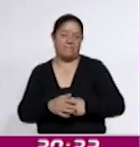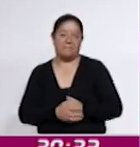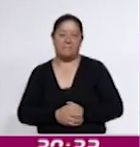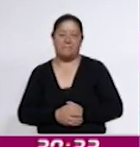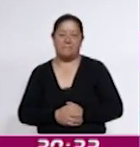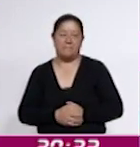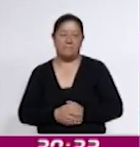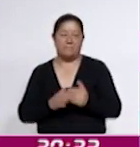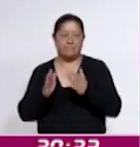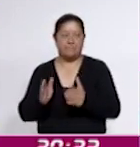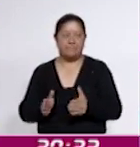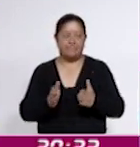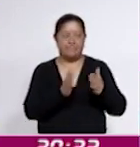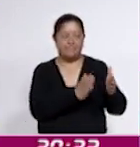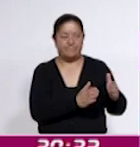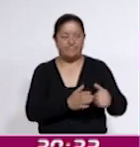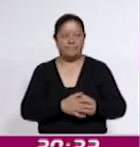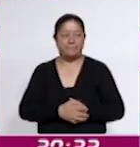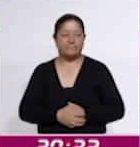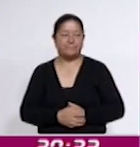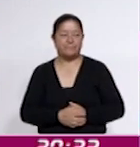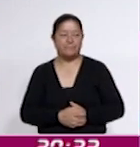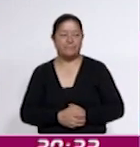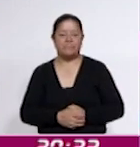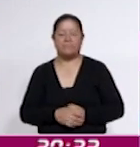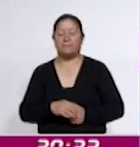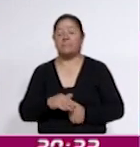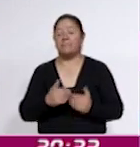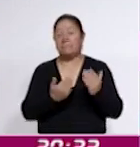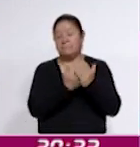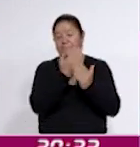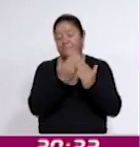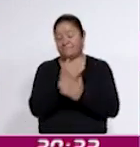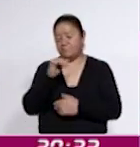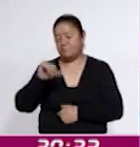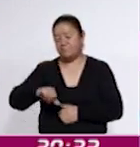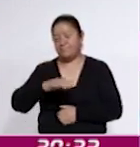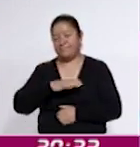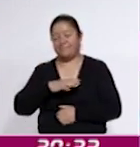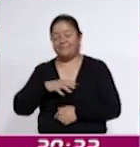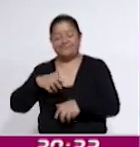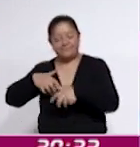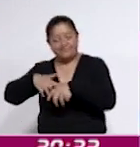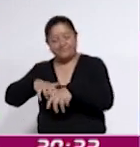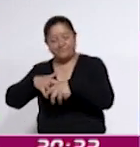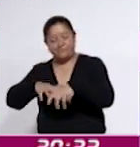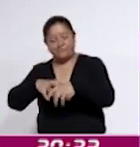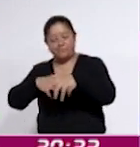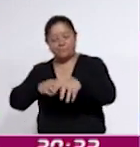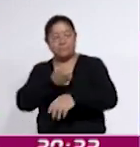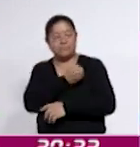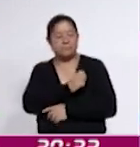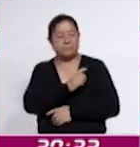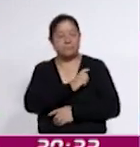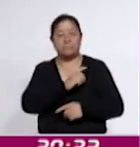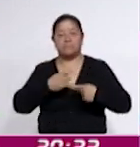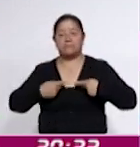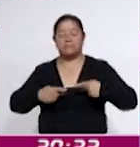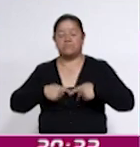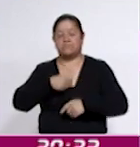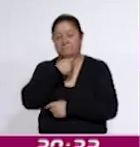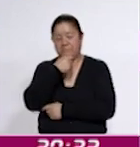cambiando otros temas. El día de hoy por la mañana se efectuó la Caminata por la Salud de Nuestros Jubilados y Pensionados.